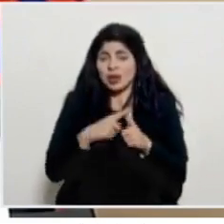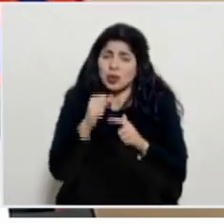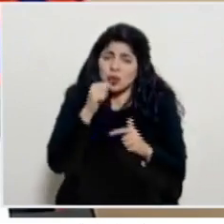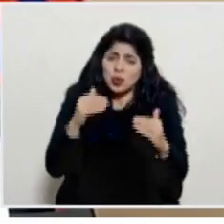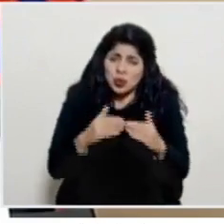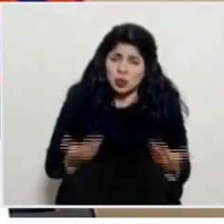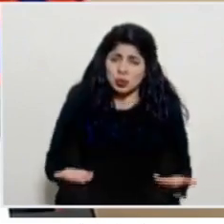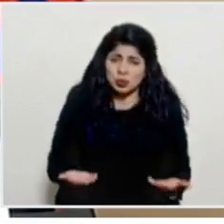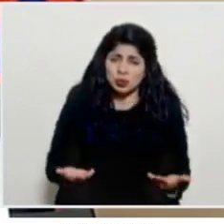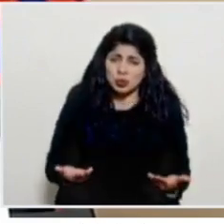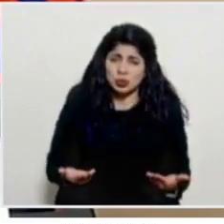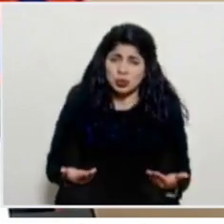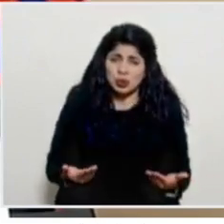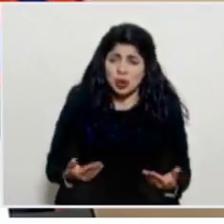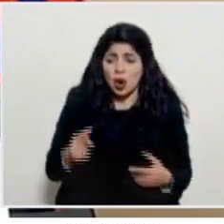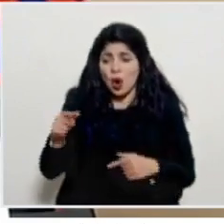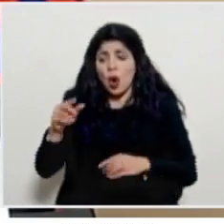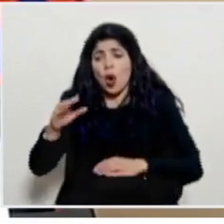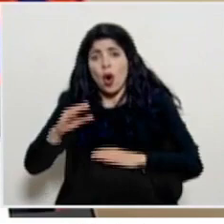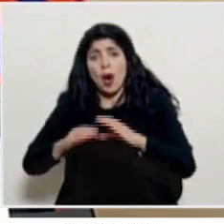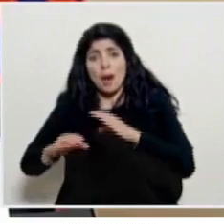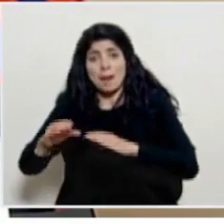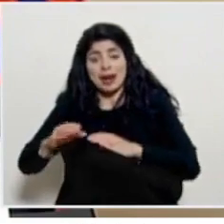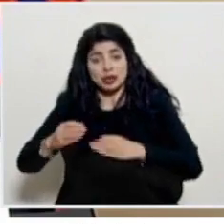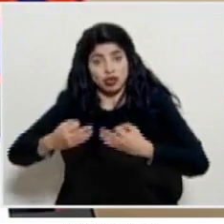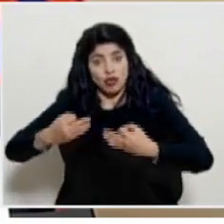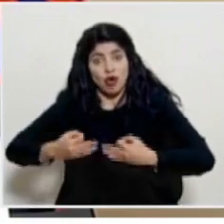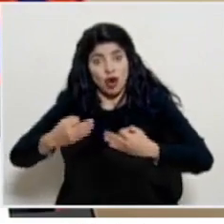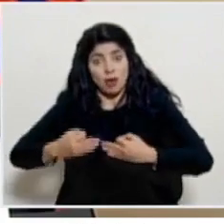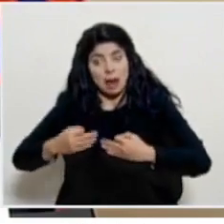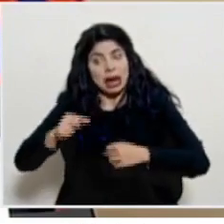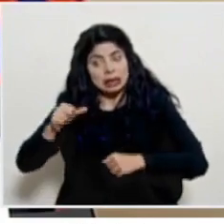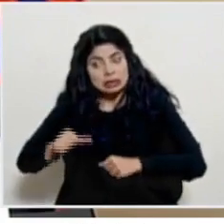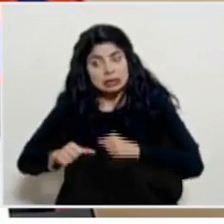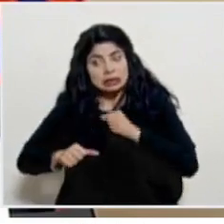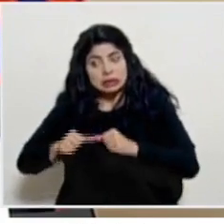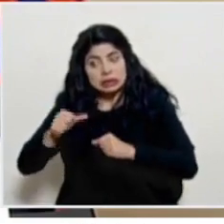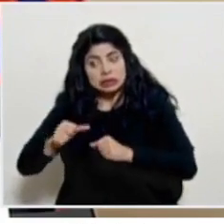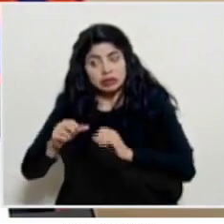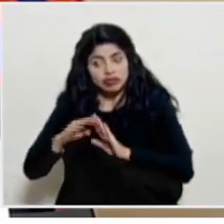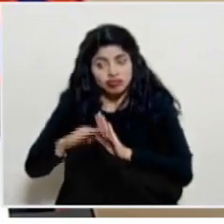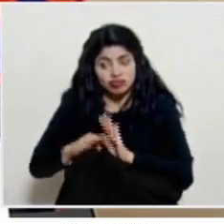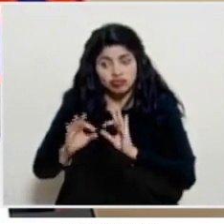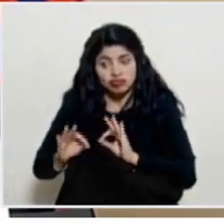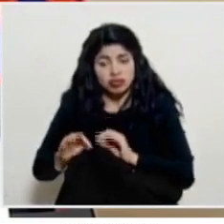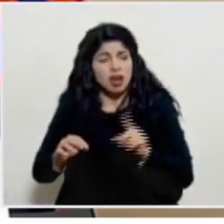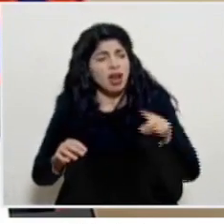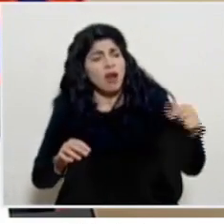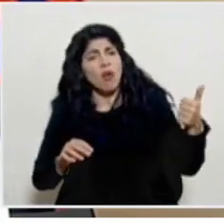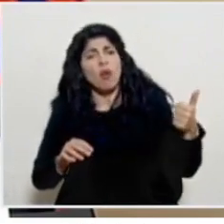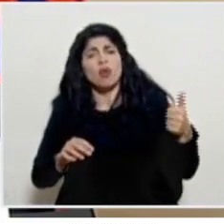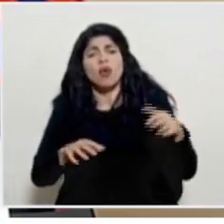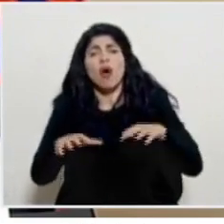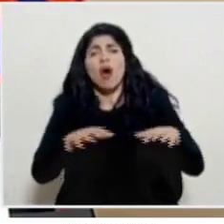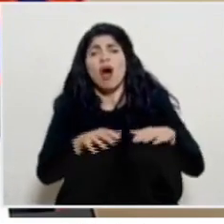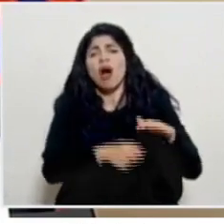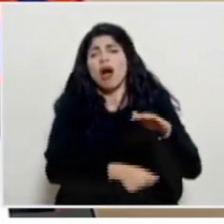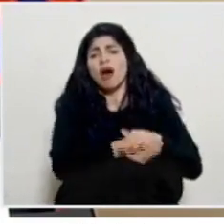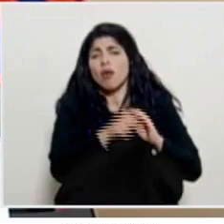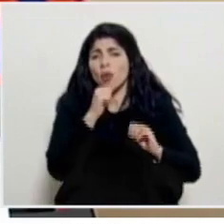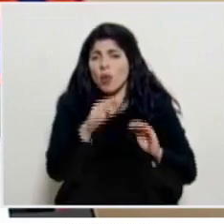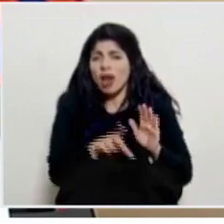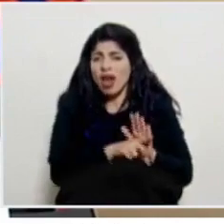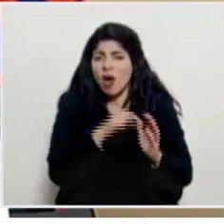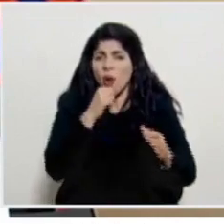justo también que los comerciantes formalmente hagan ese esfuerzo y que se hagan actividades ilegales e informales que